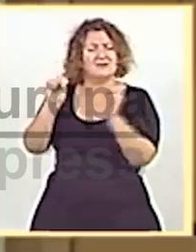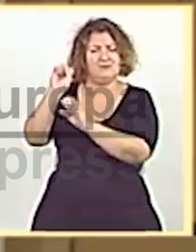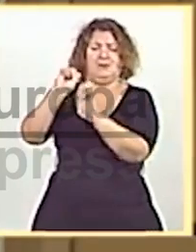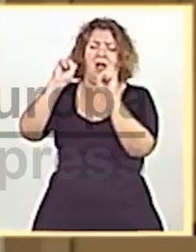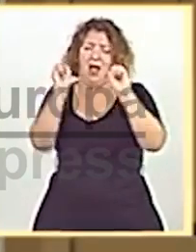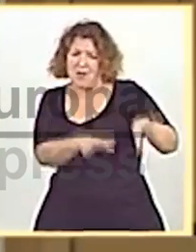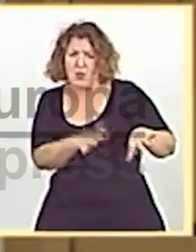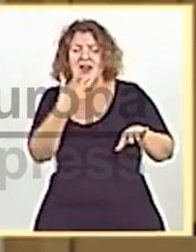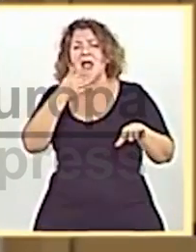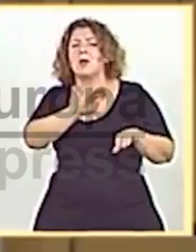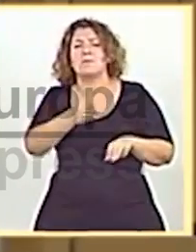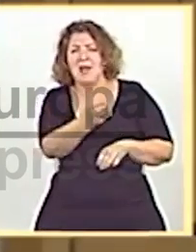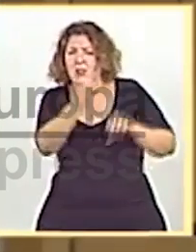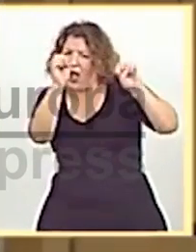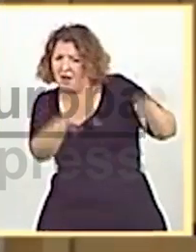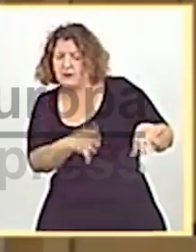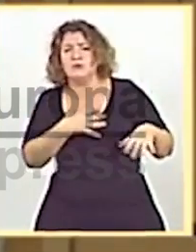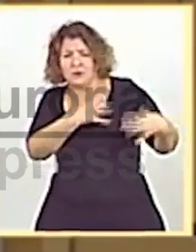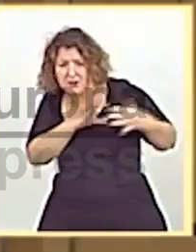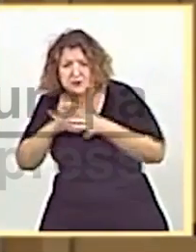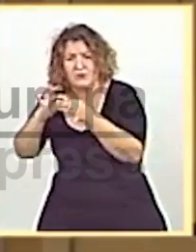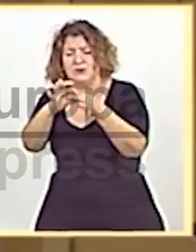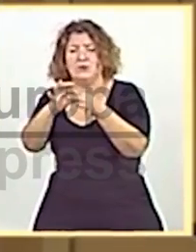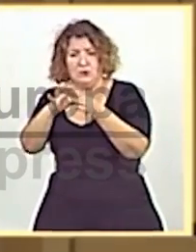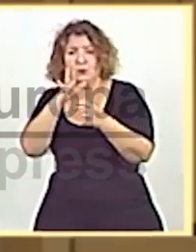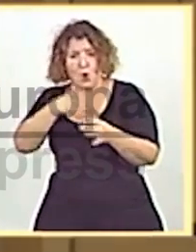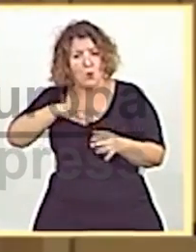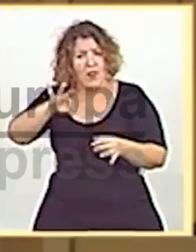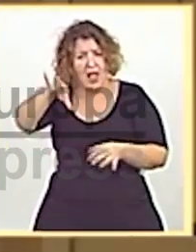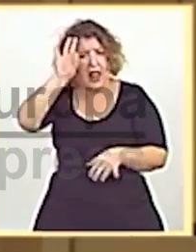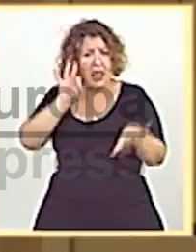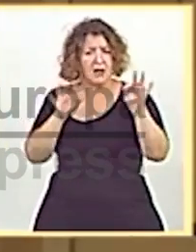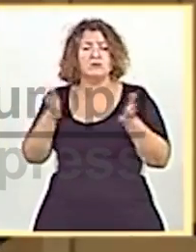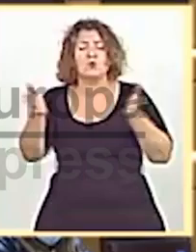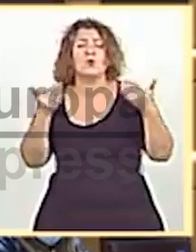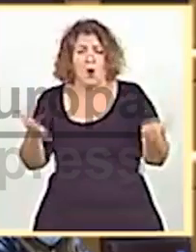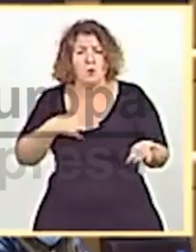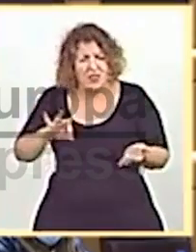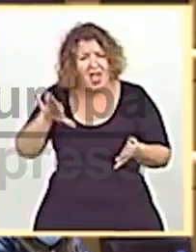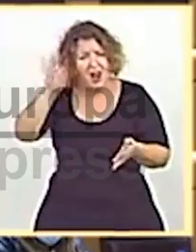y sin Bildu. Así que ustedes elijan, elijan bien porque tienen esa oportunidad de hacerlo. Muchas gracias.